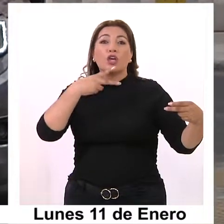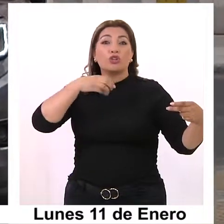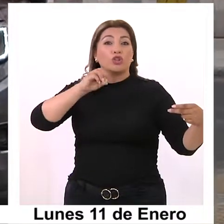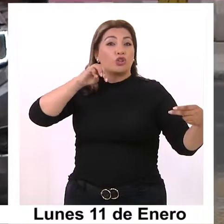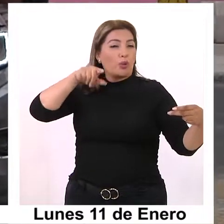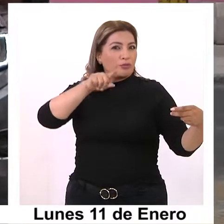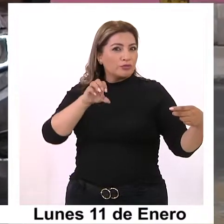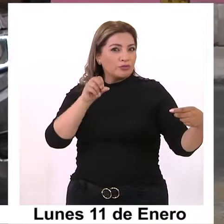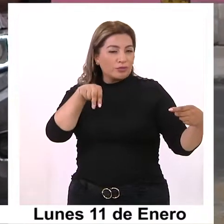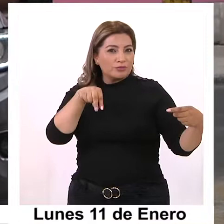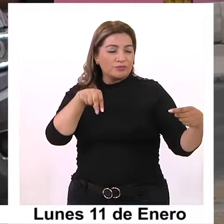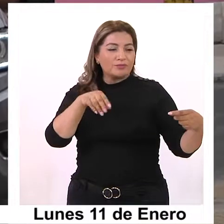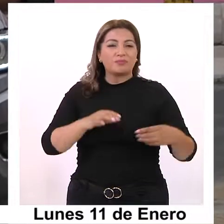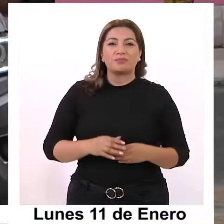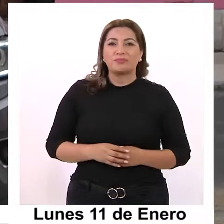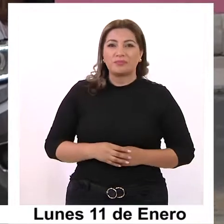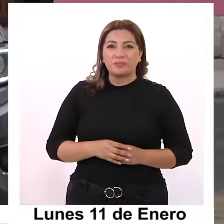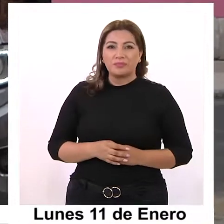-Gorostiada.